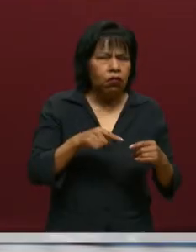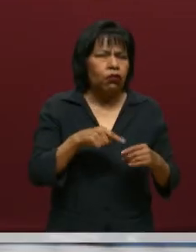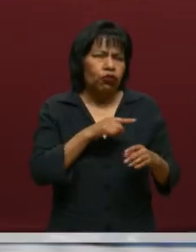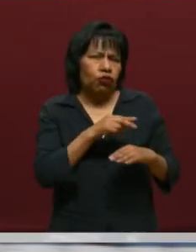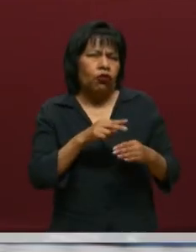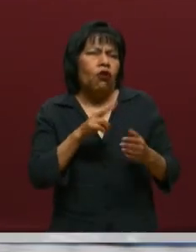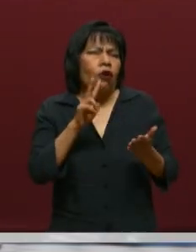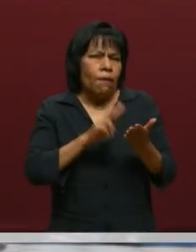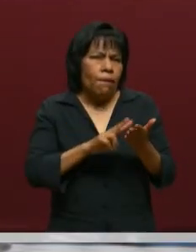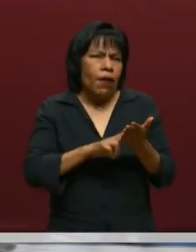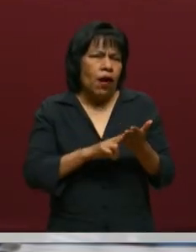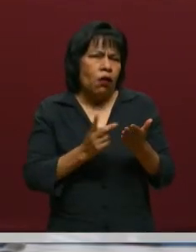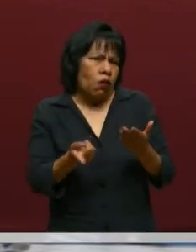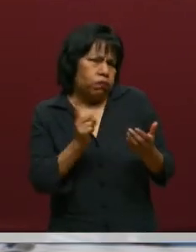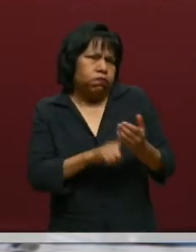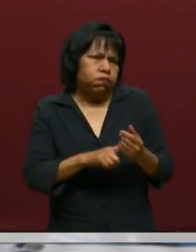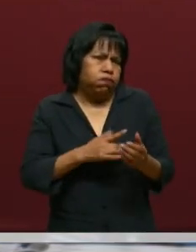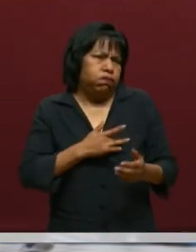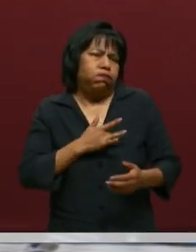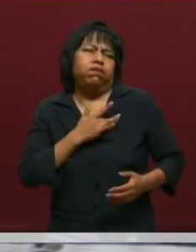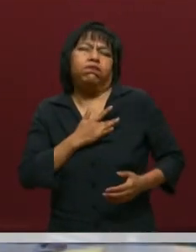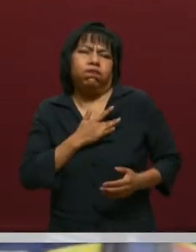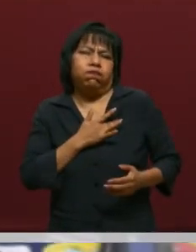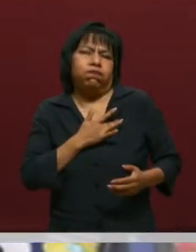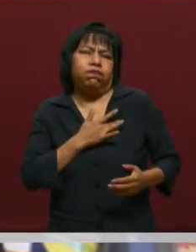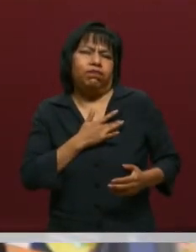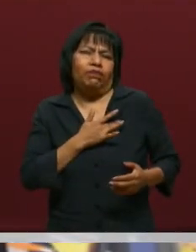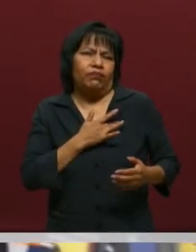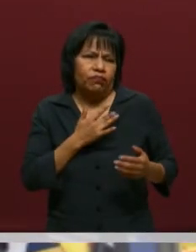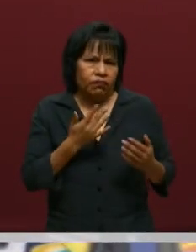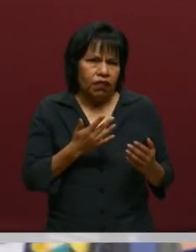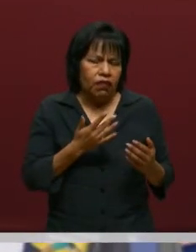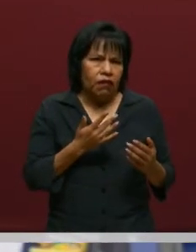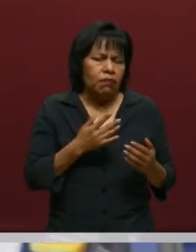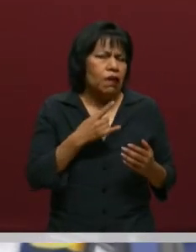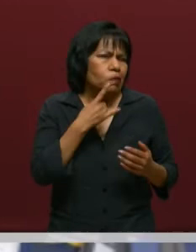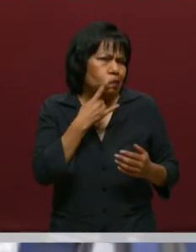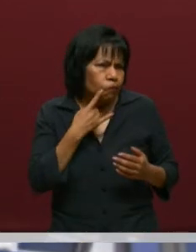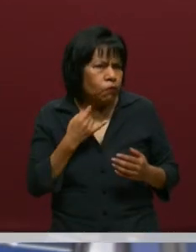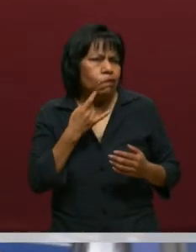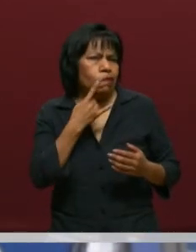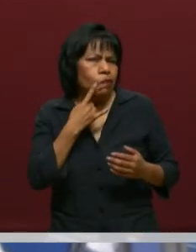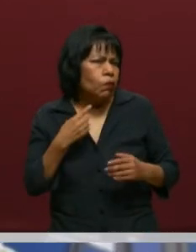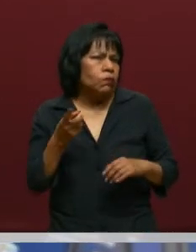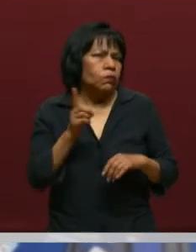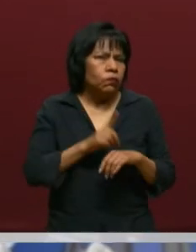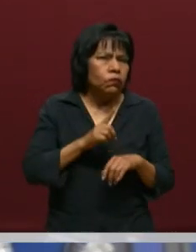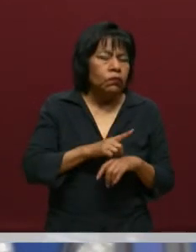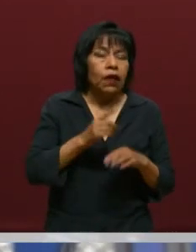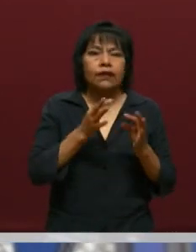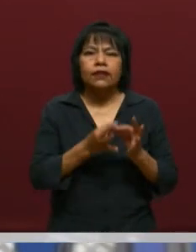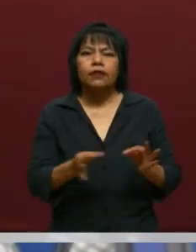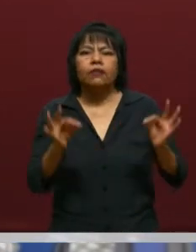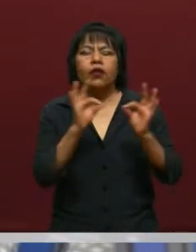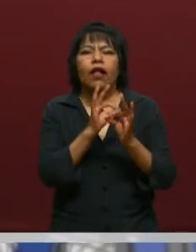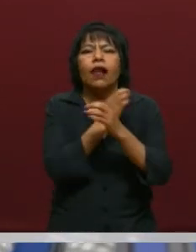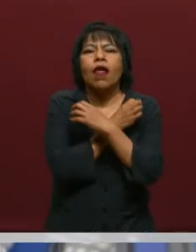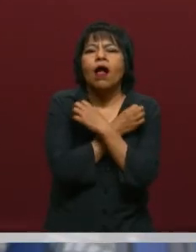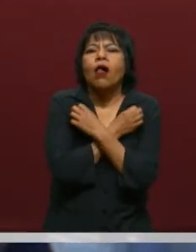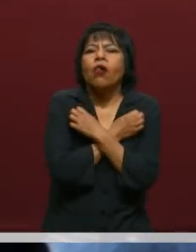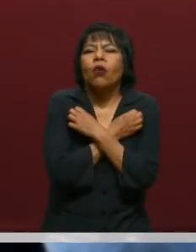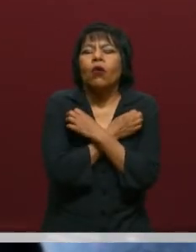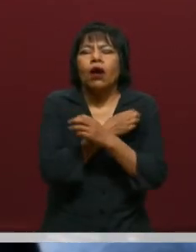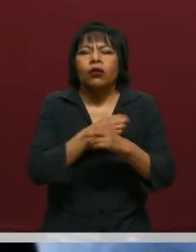luchar. Este es un escrito de Paulo Freire y, bueno, es importante que a través de la educación, efectivamente,